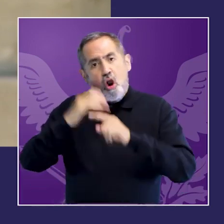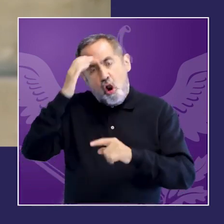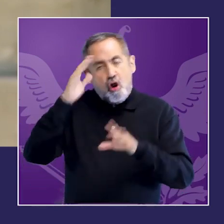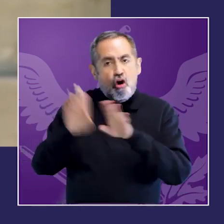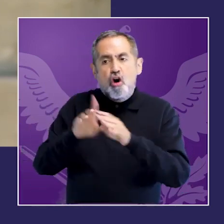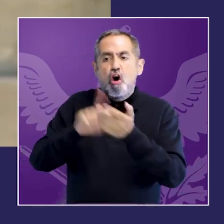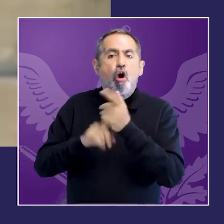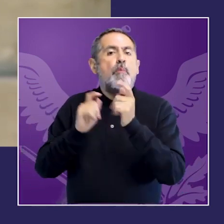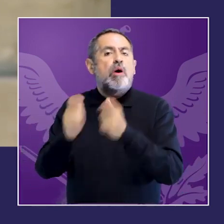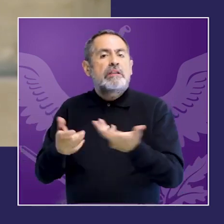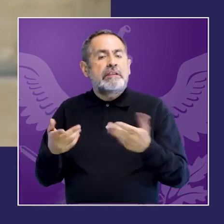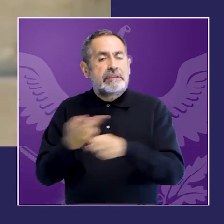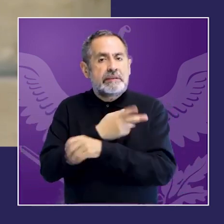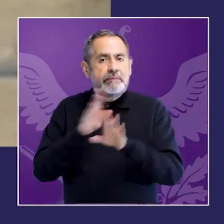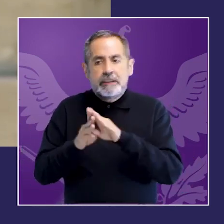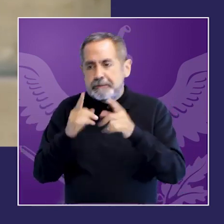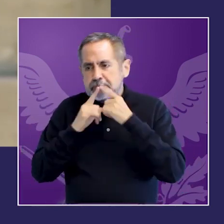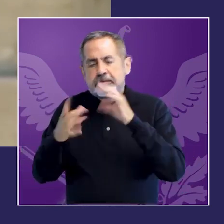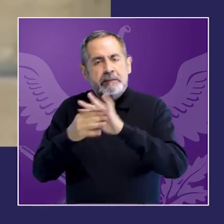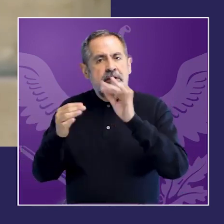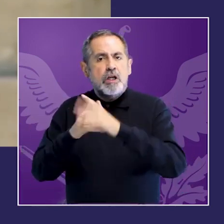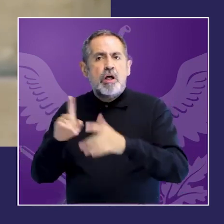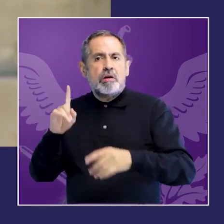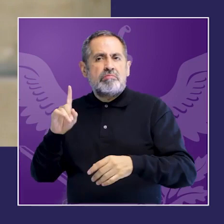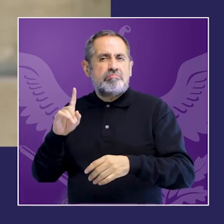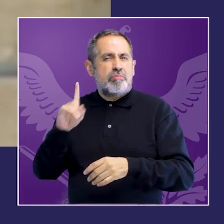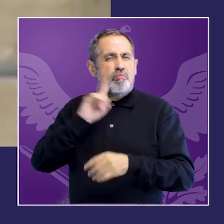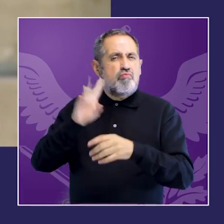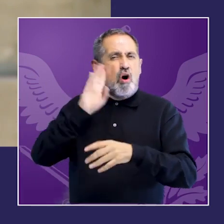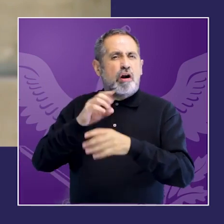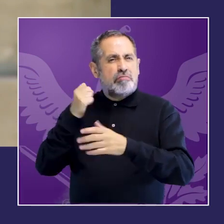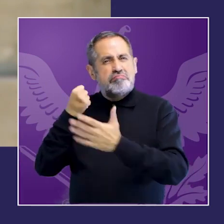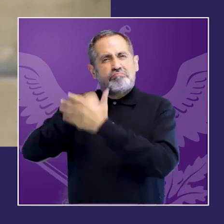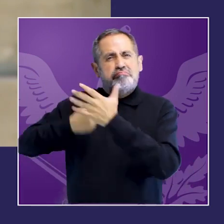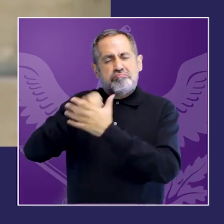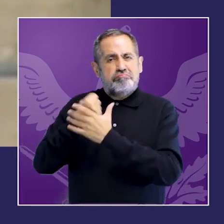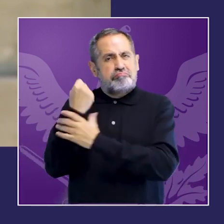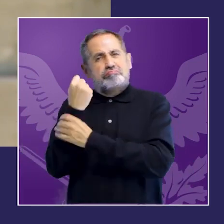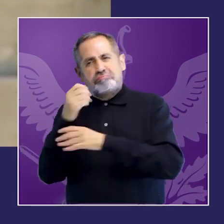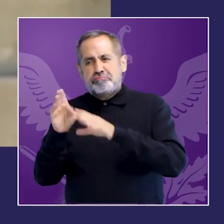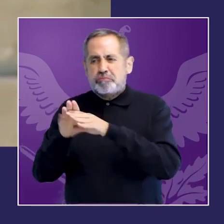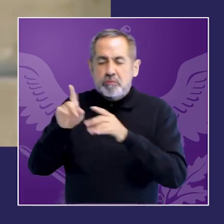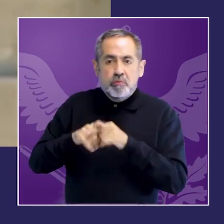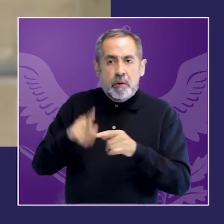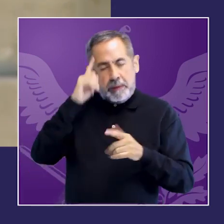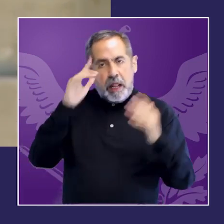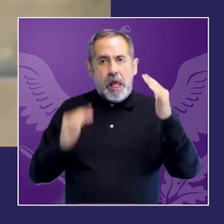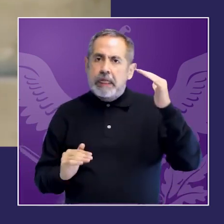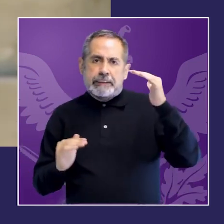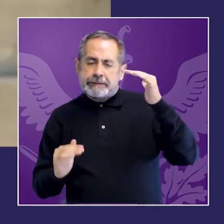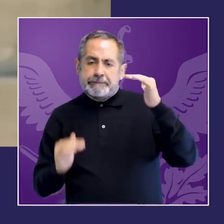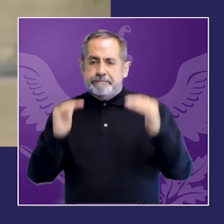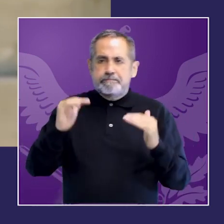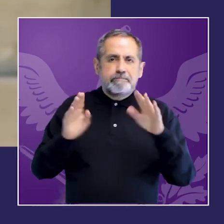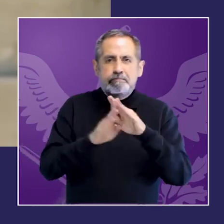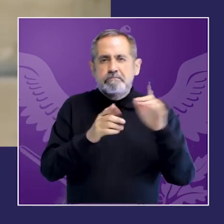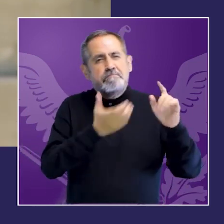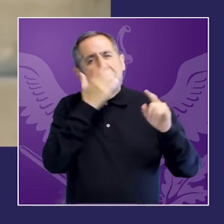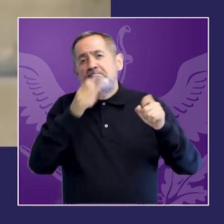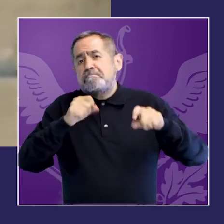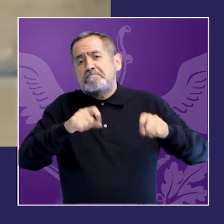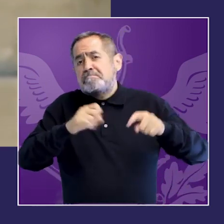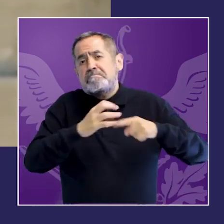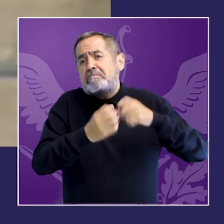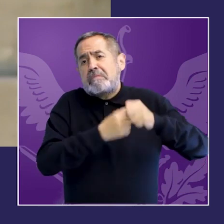varias de las sentencias que analizamos avanzaron con esa vocación transformadora promoviendo distintas maneras de lo que